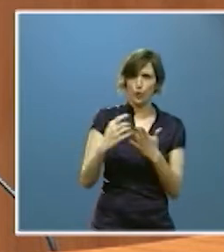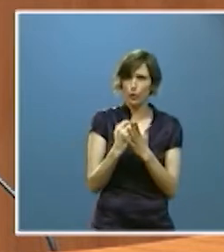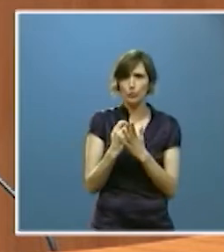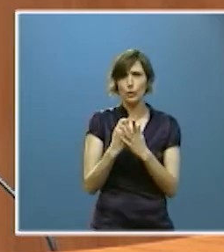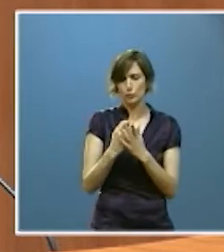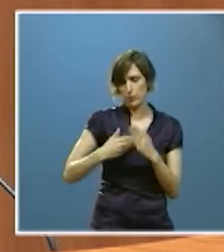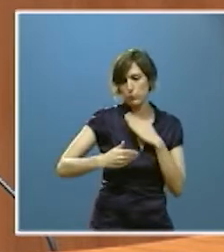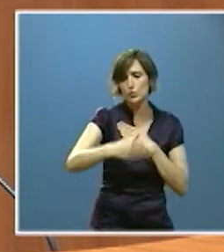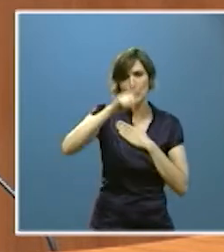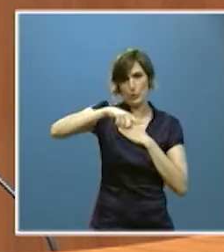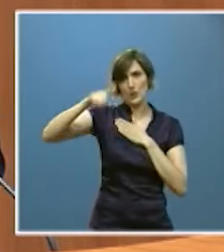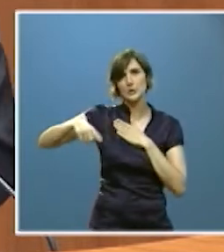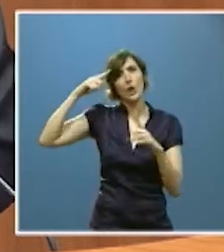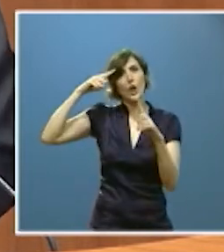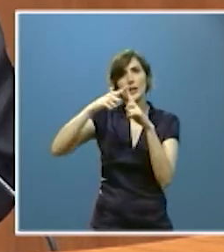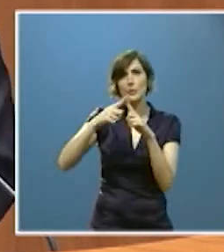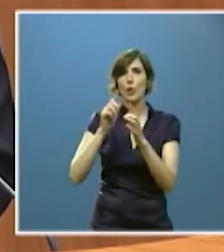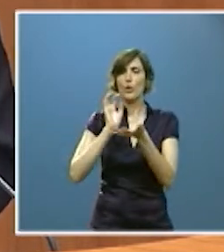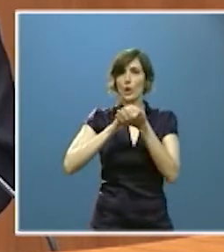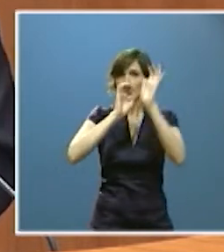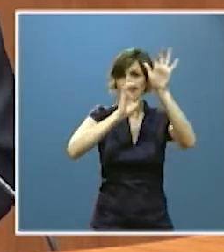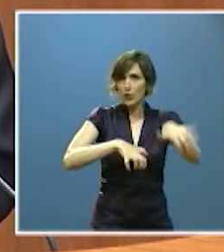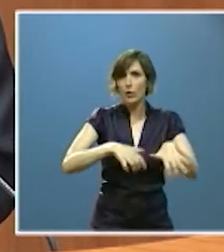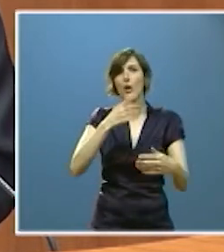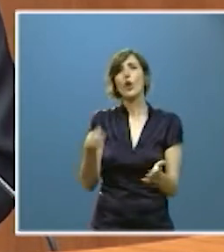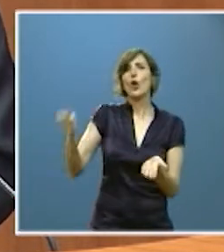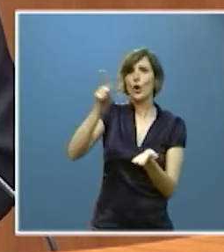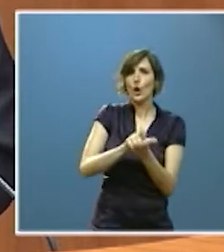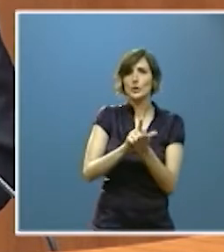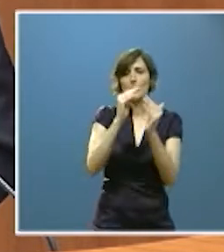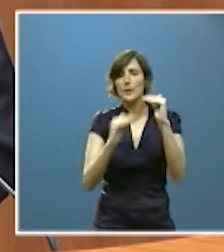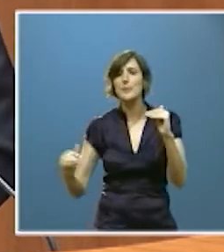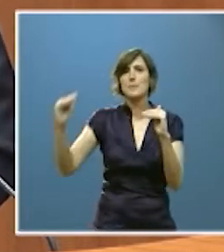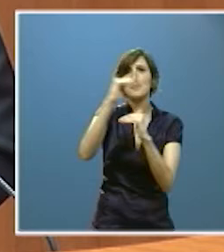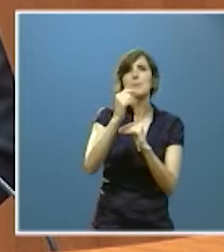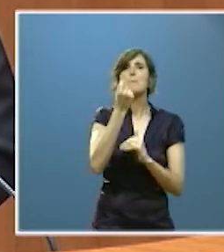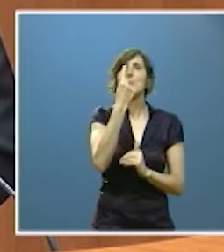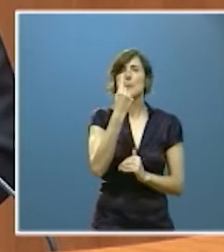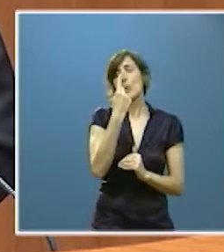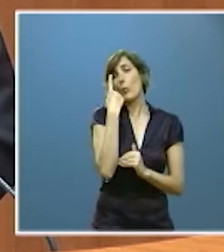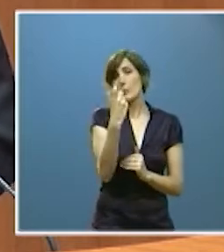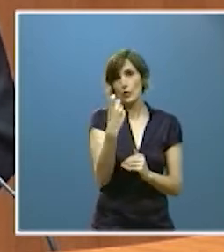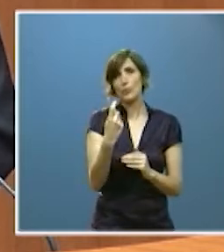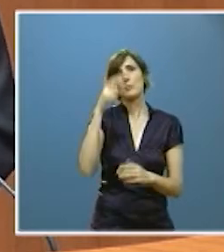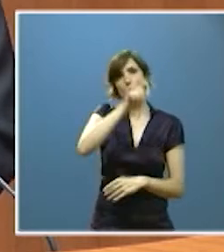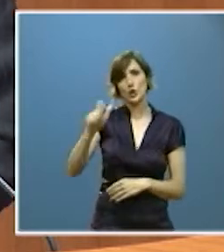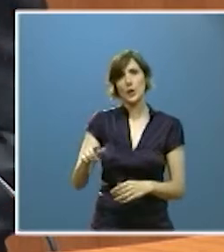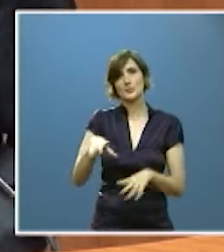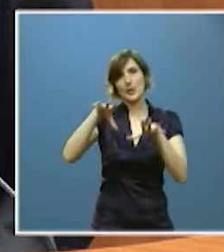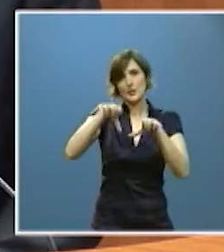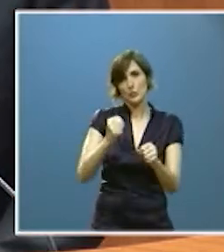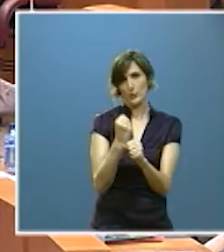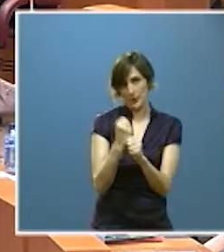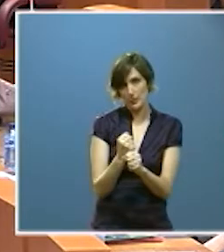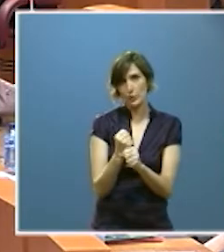próximos meses para que la comunidad vuelva a superar el millón de ocupados. Para ese gran